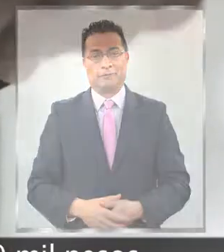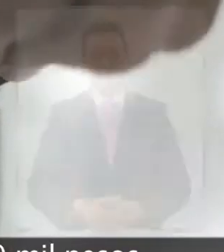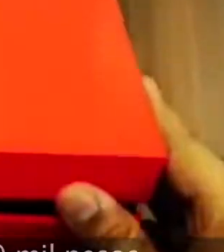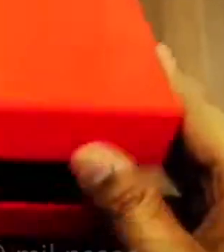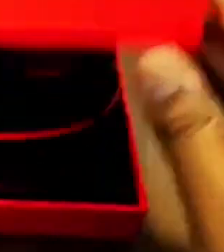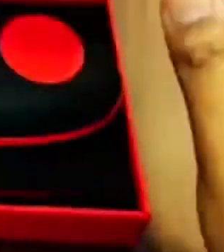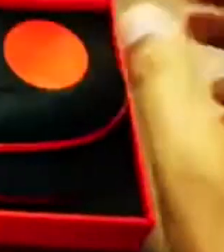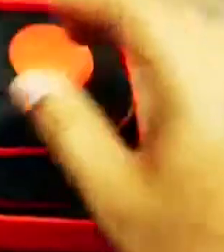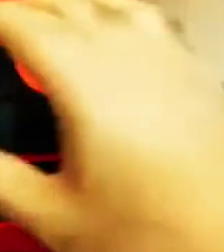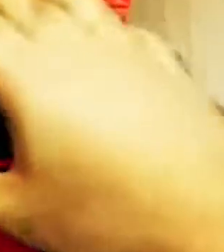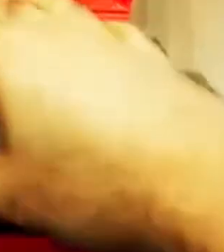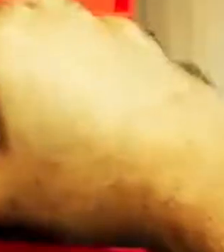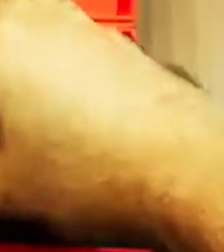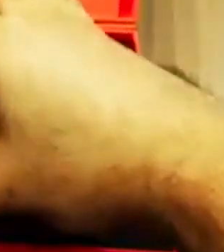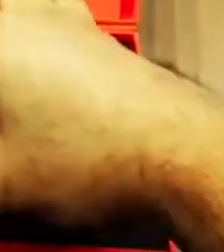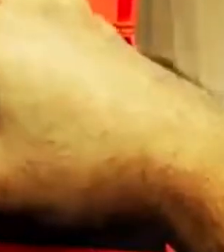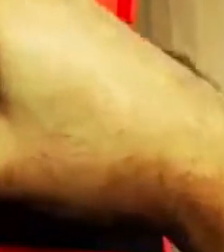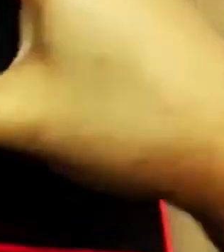y 100.000 pesos.